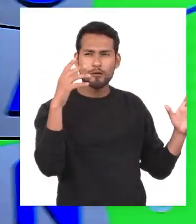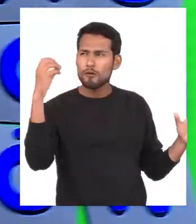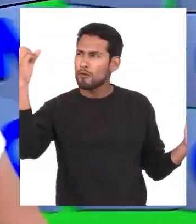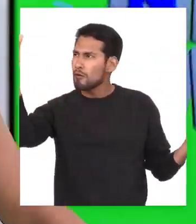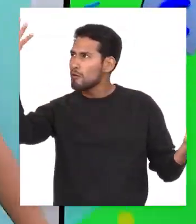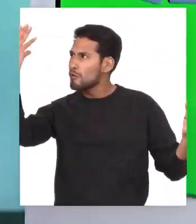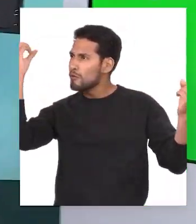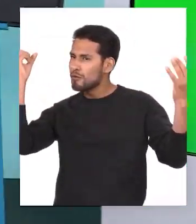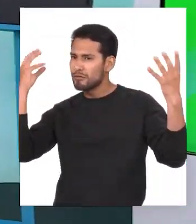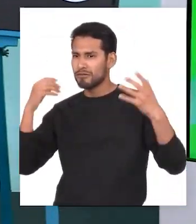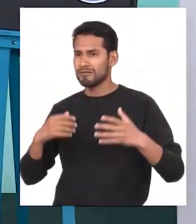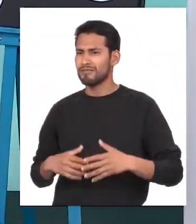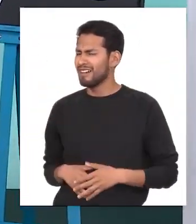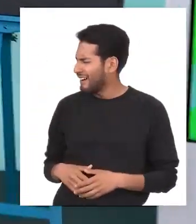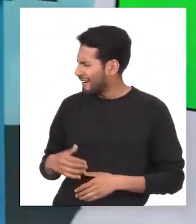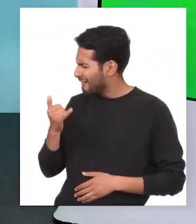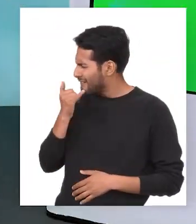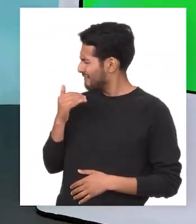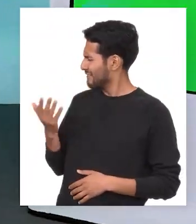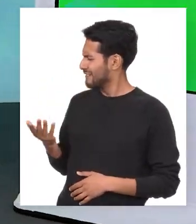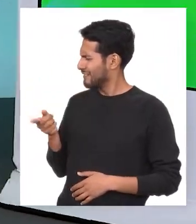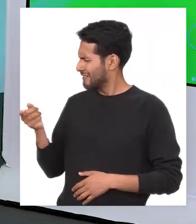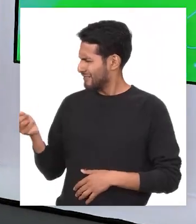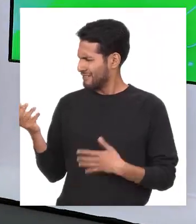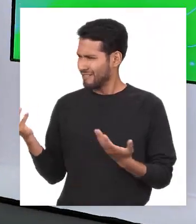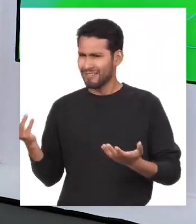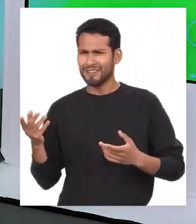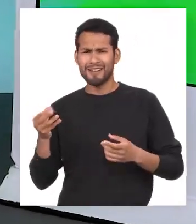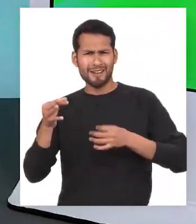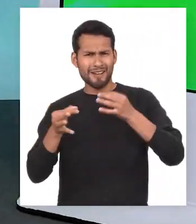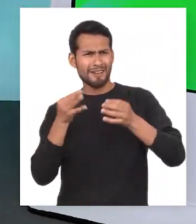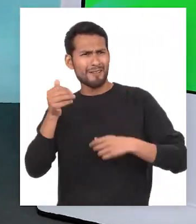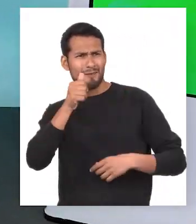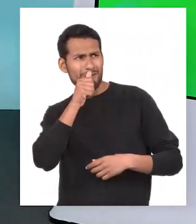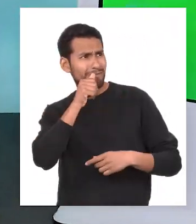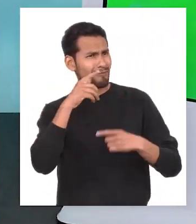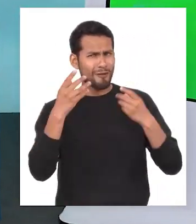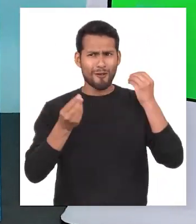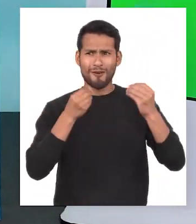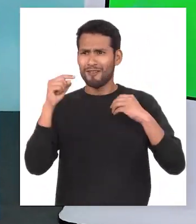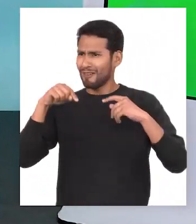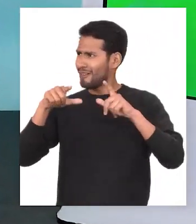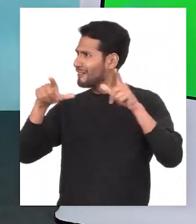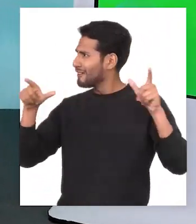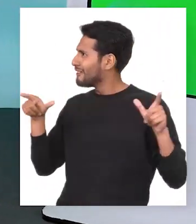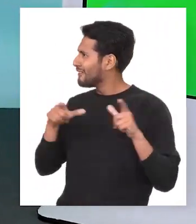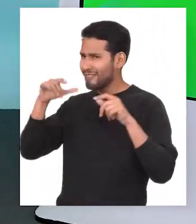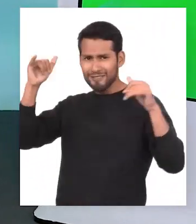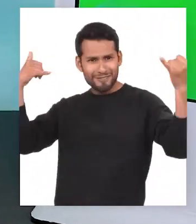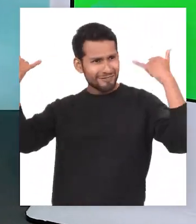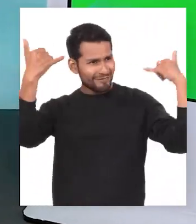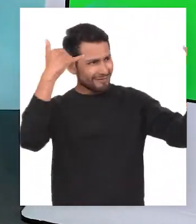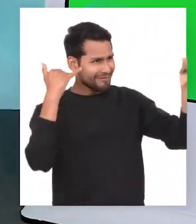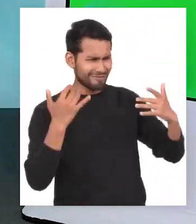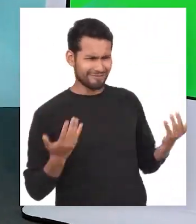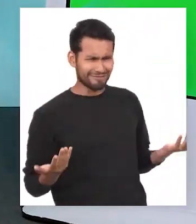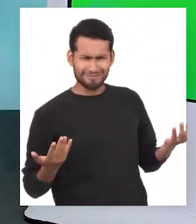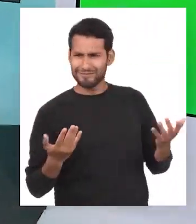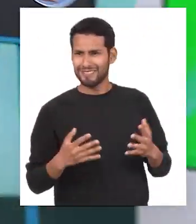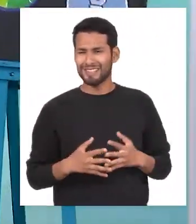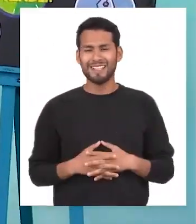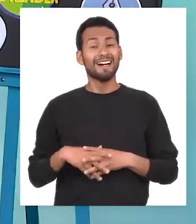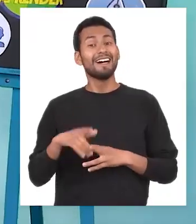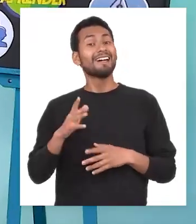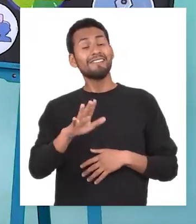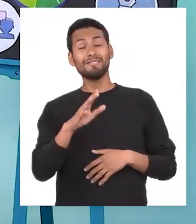luz ¡Ey! ¿Qué haces? ¿Acaso estás revelando a la gente nuestro secreto De cómo son nuestros misteriosos y mágicos sets de grabación?